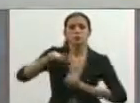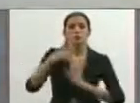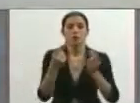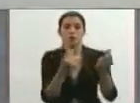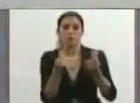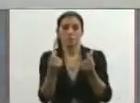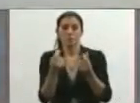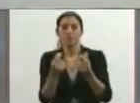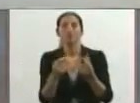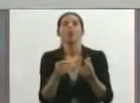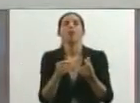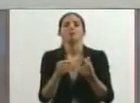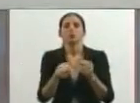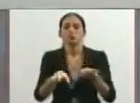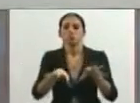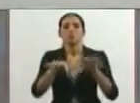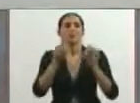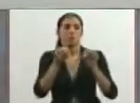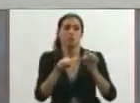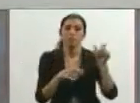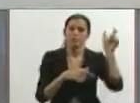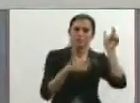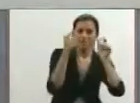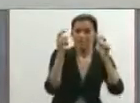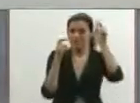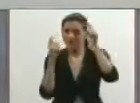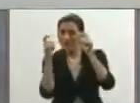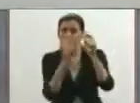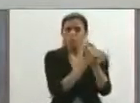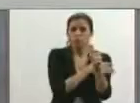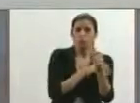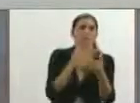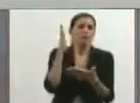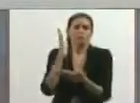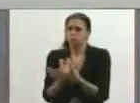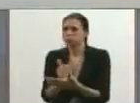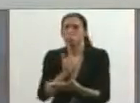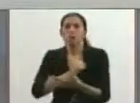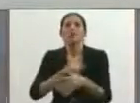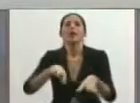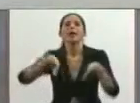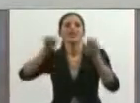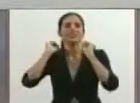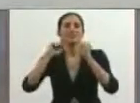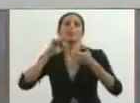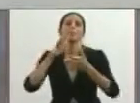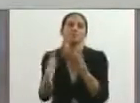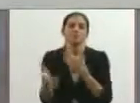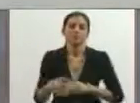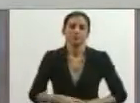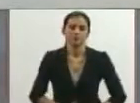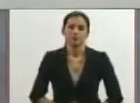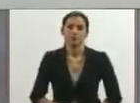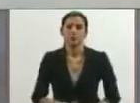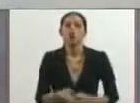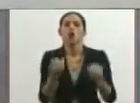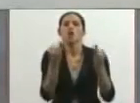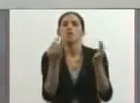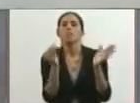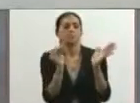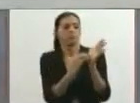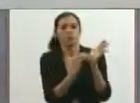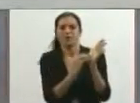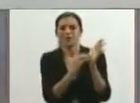venezolanos de cualquier tinte político, chavistas, independientes, opositores, cómo se bate el melado. El tema de los códigos. Antes, ¿quién se